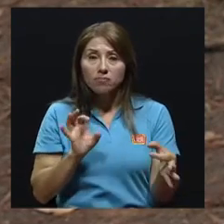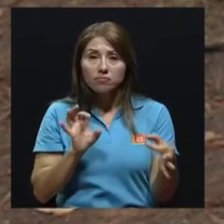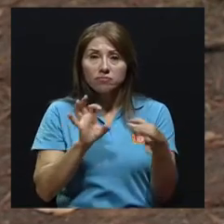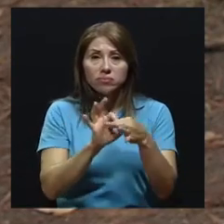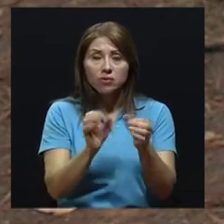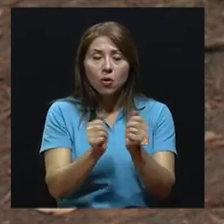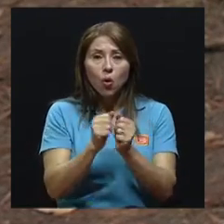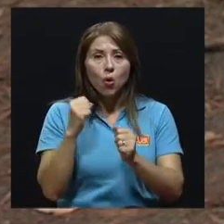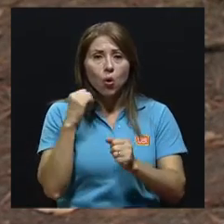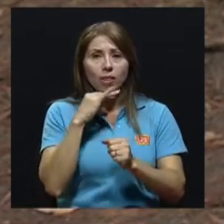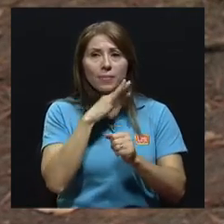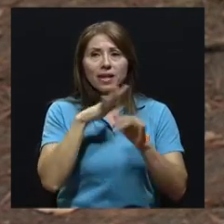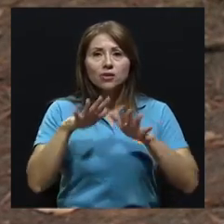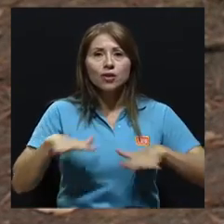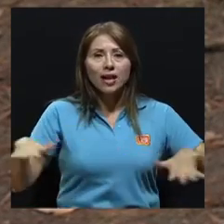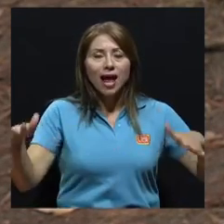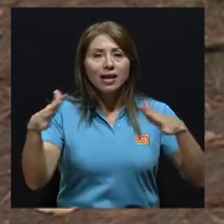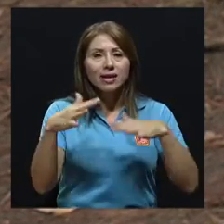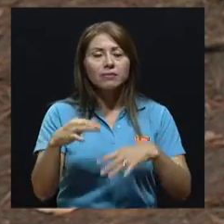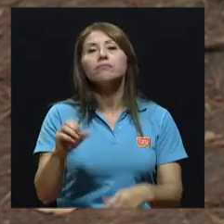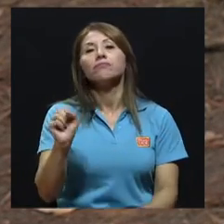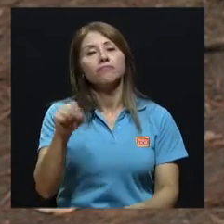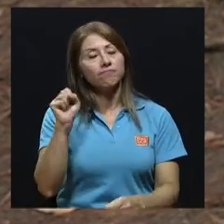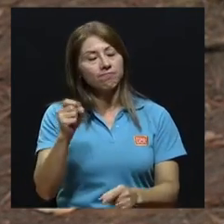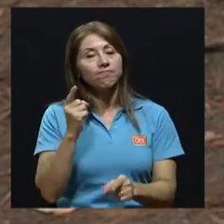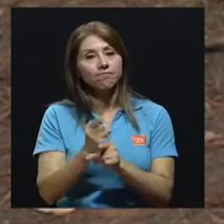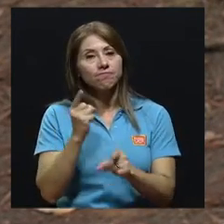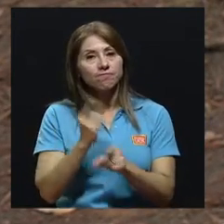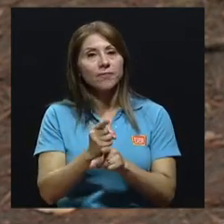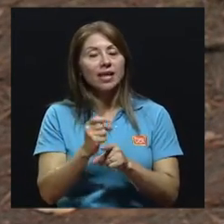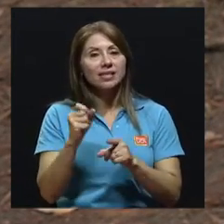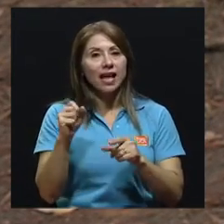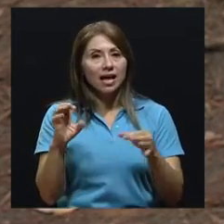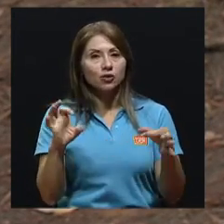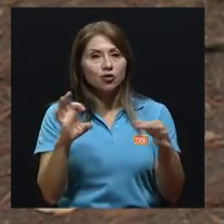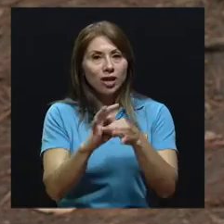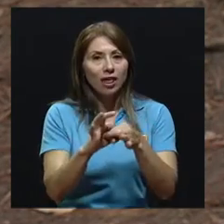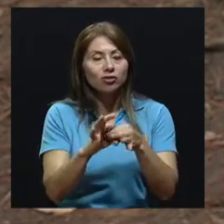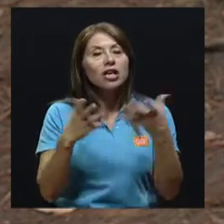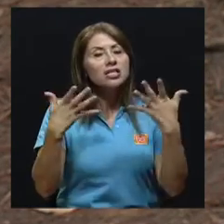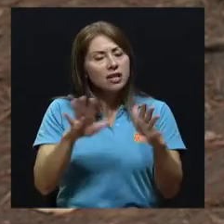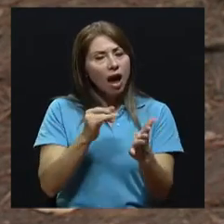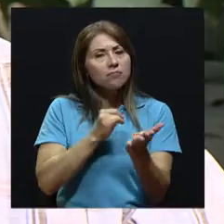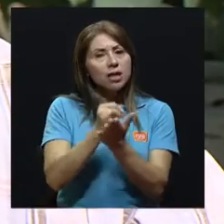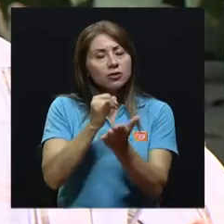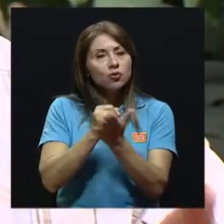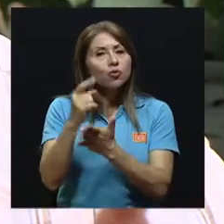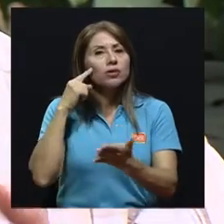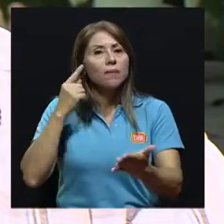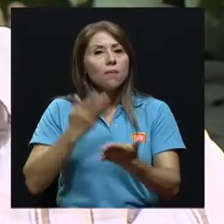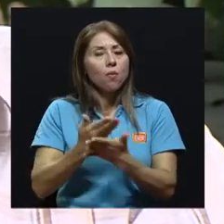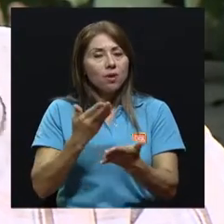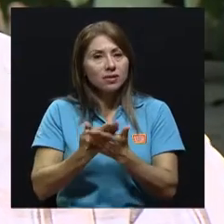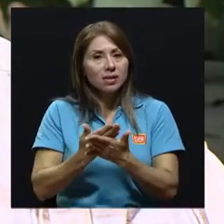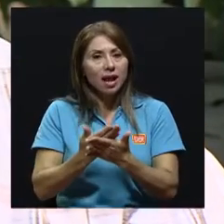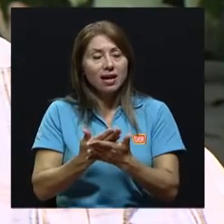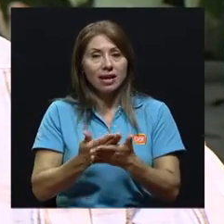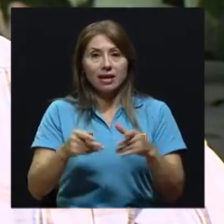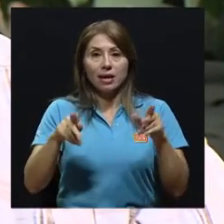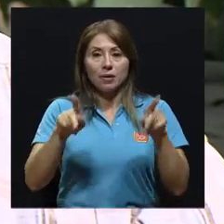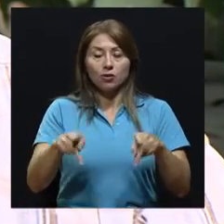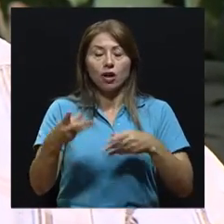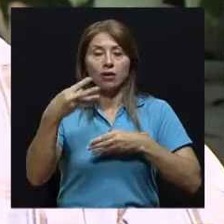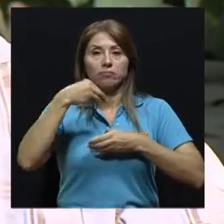esta contaminación del aire? No, de hecho que sí están asociadas. Hay estudios que demuestran una clara relación entre la exposición a